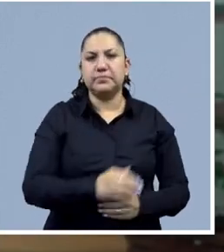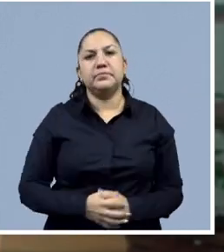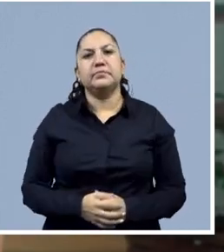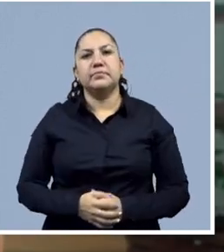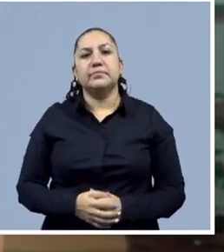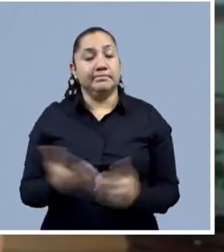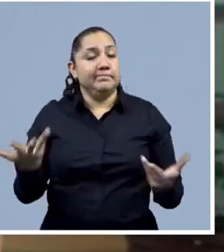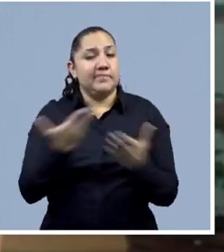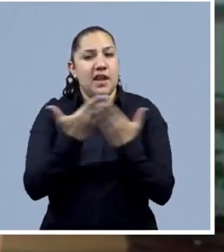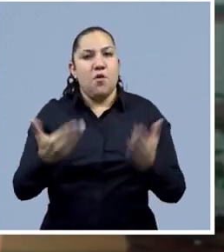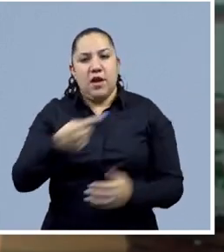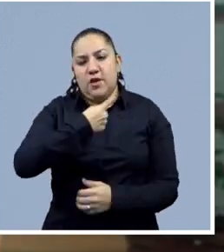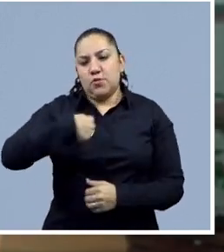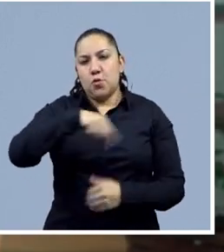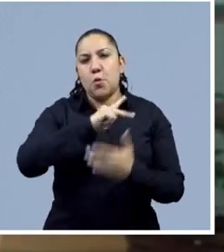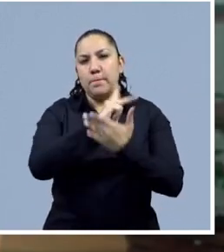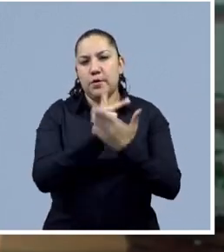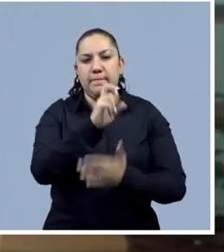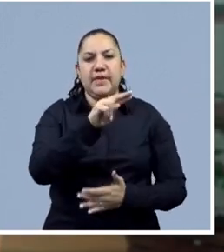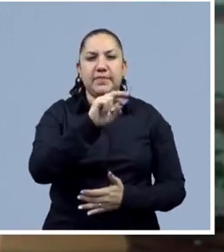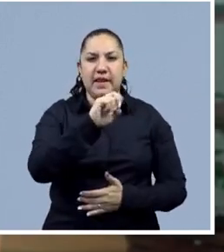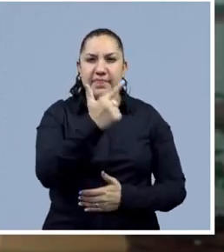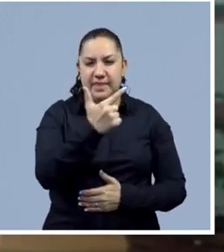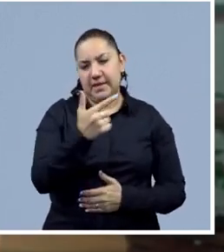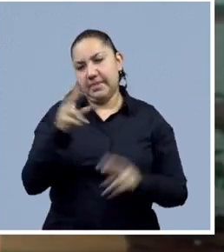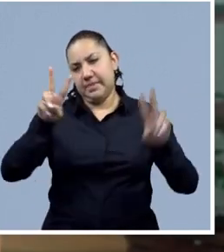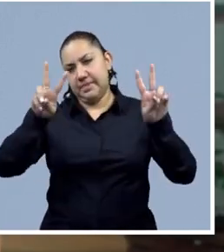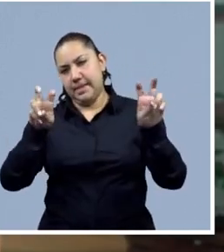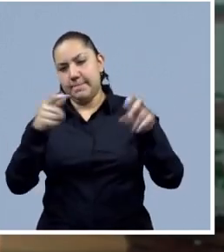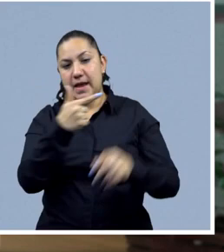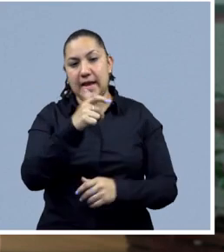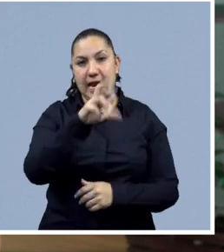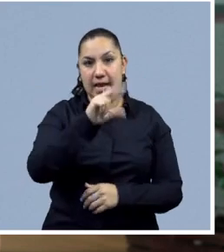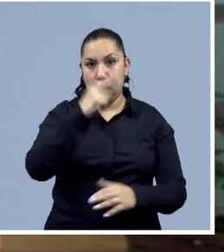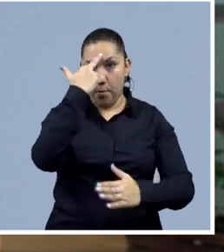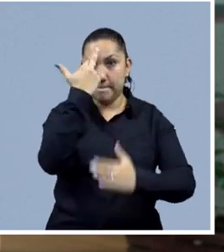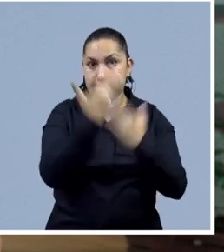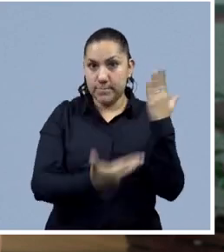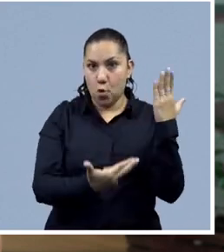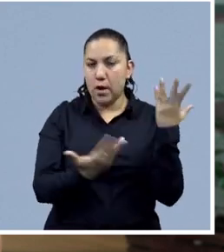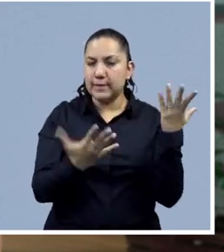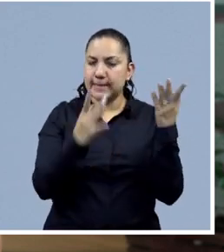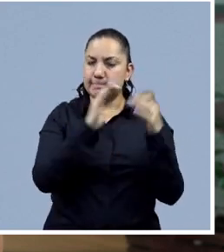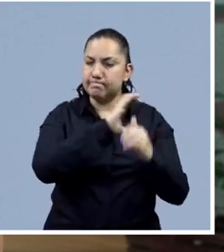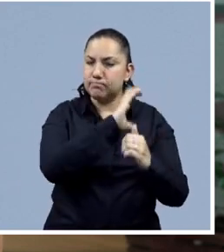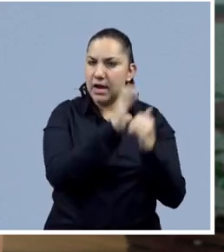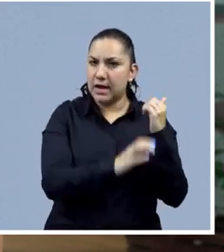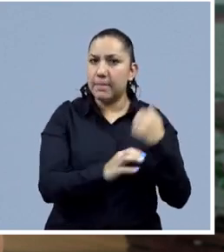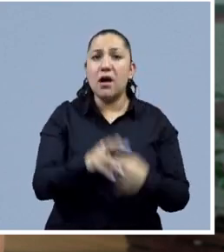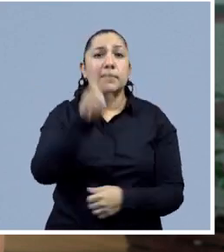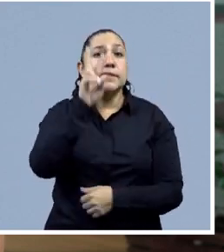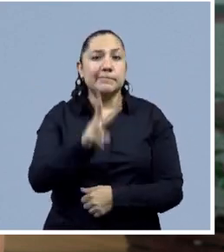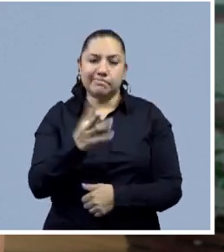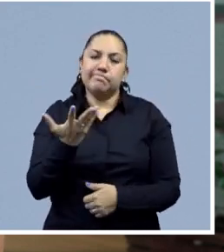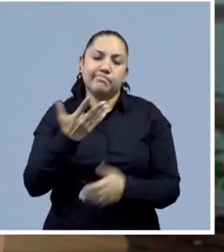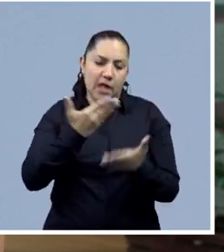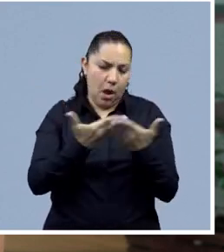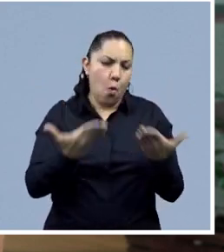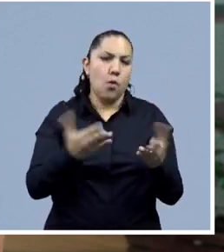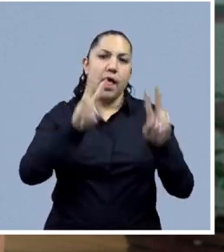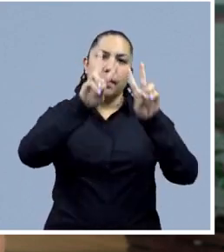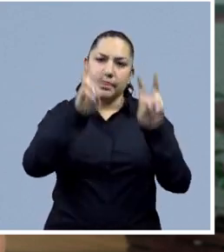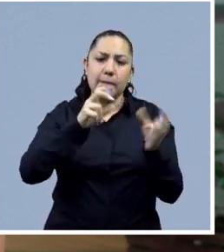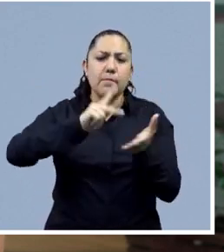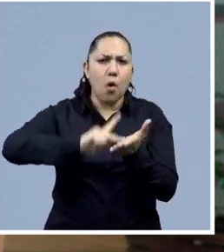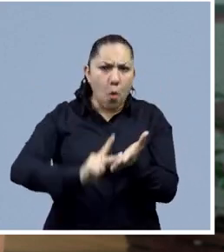Es así como llegamos al final de esta emisión de Entrending dedicada a la violencia de género. Tristemente seguimos hablando de este tema